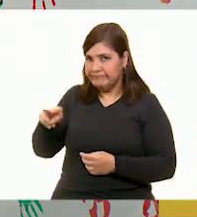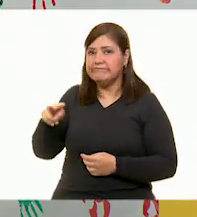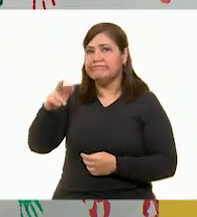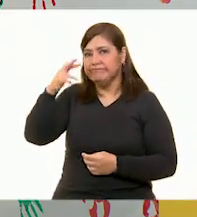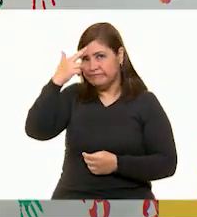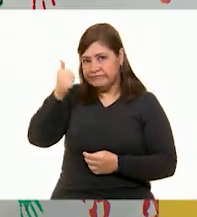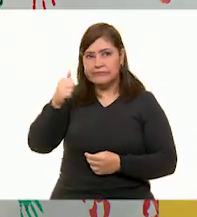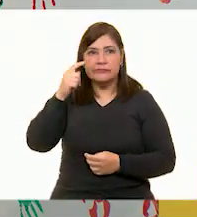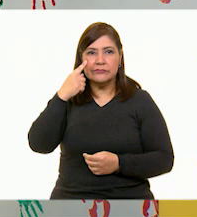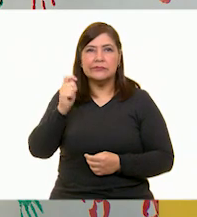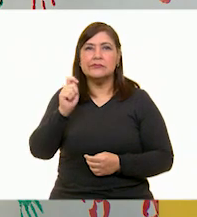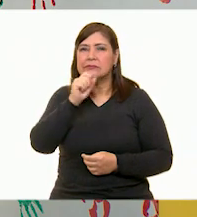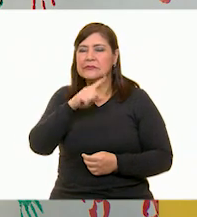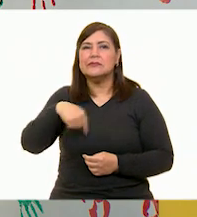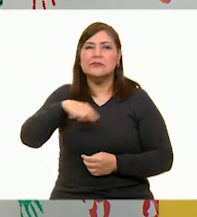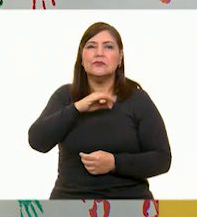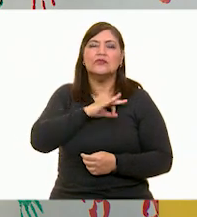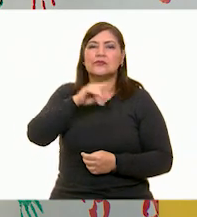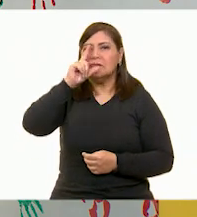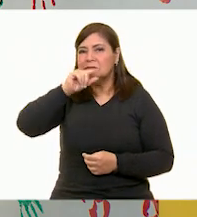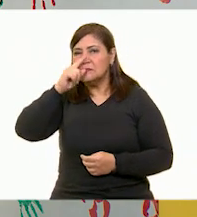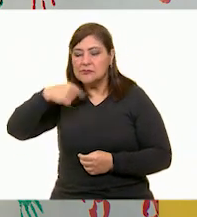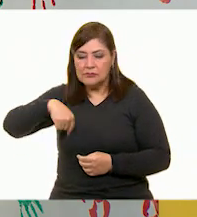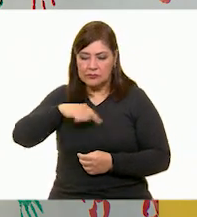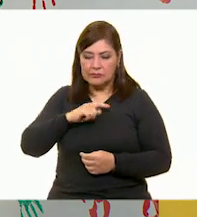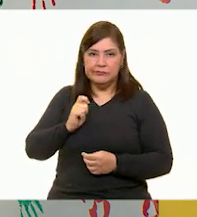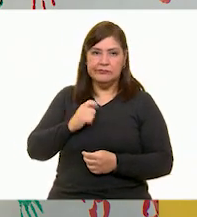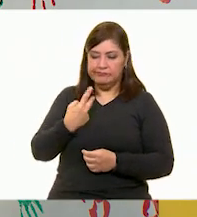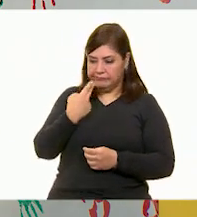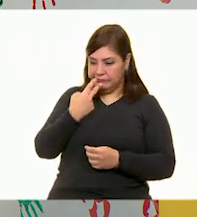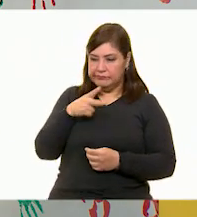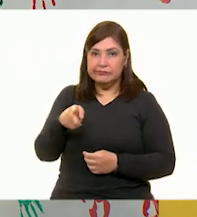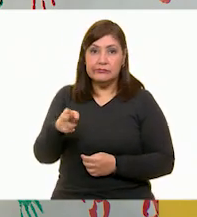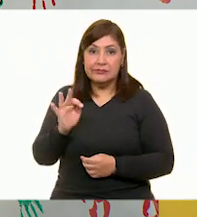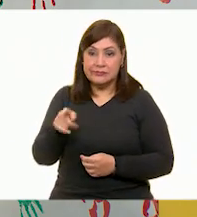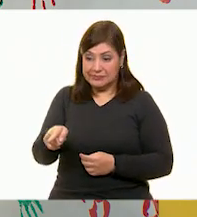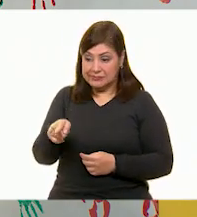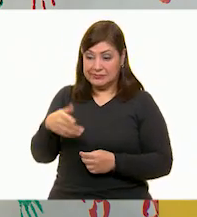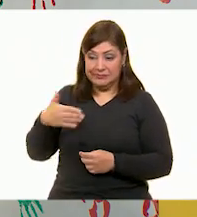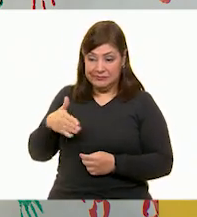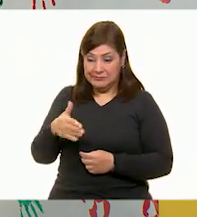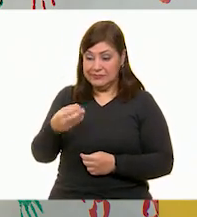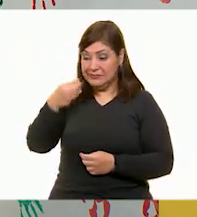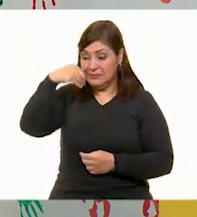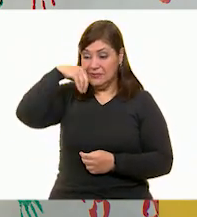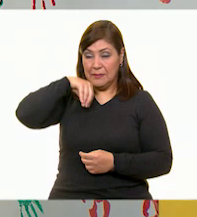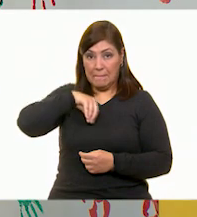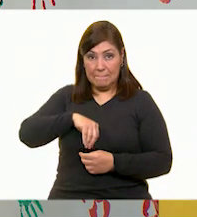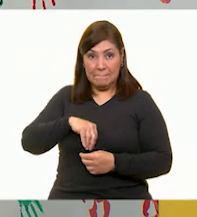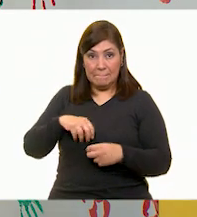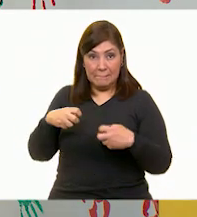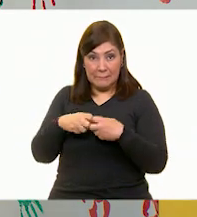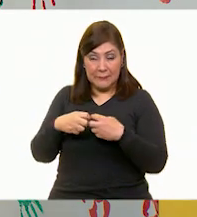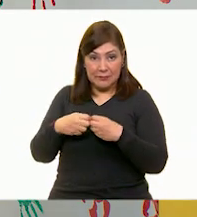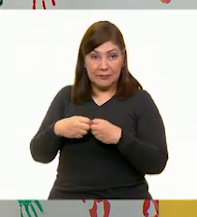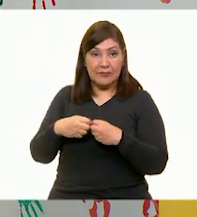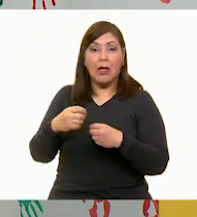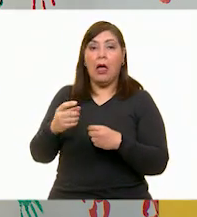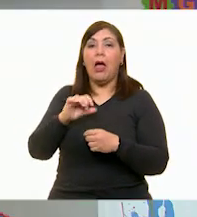que sí y además nos afectamos también a nosotras y a nosotros mismos porque si un pez se come el plástico puede llegar de nuevo pues